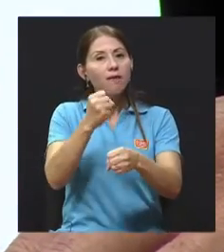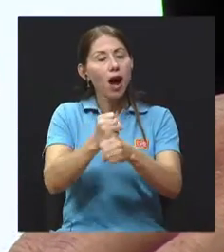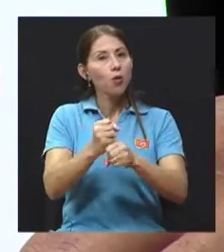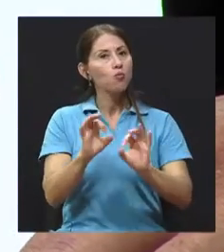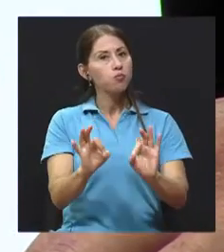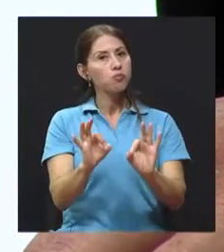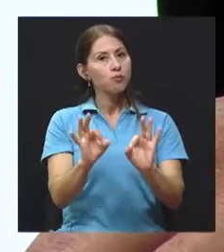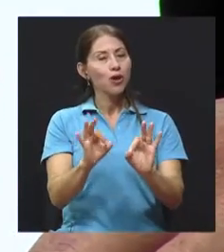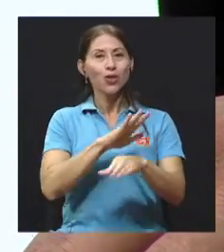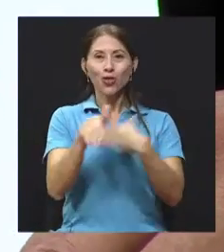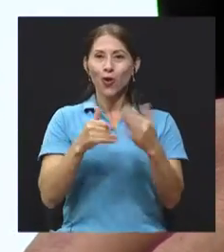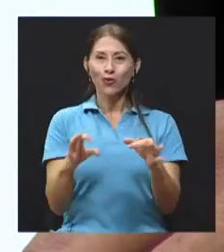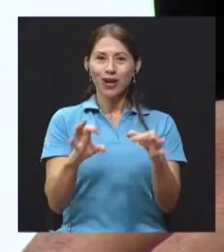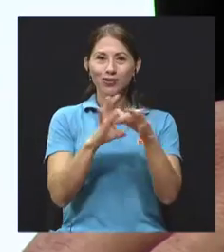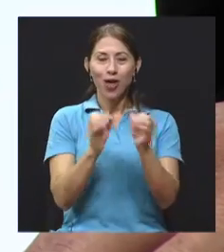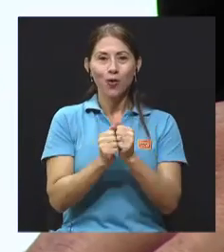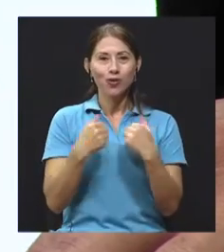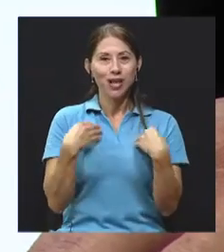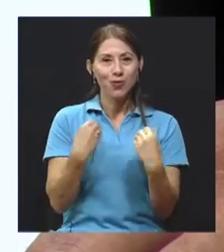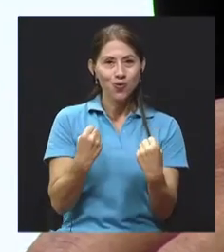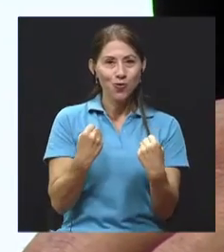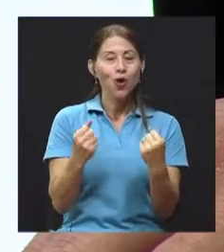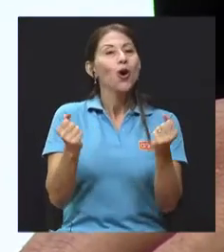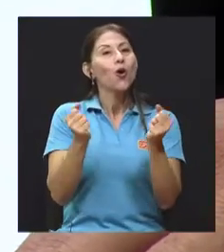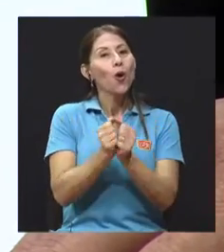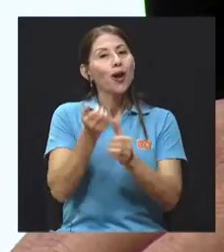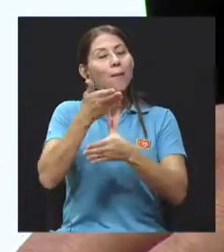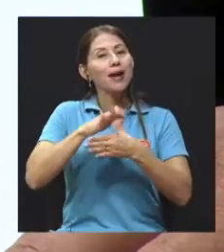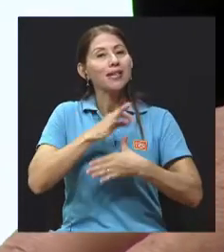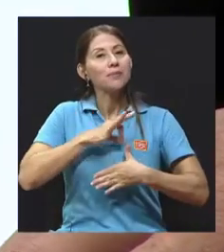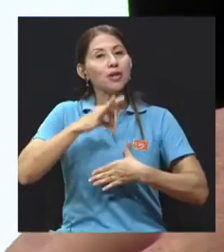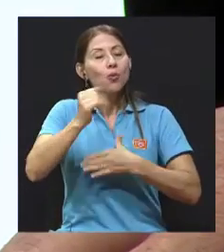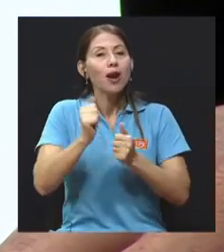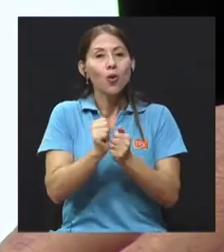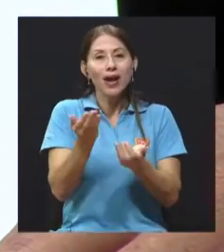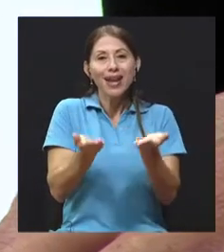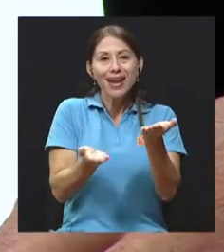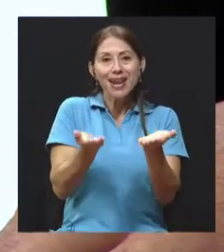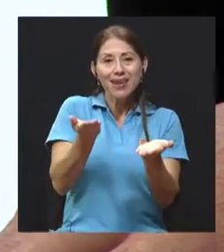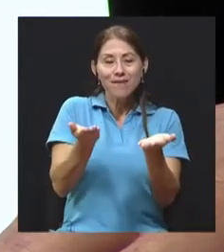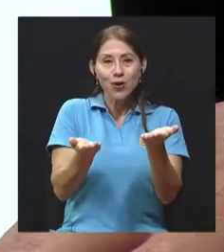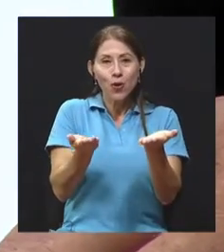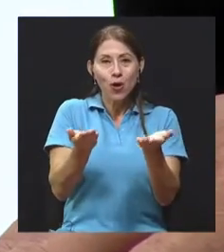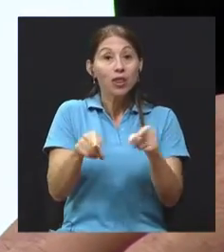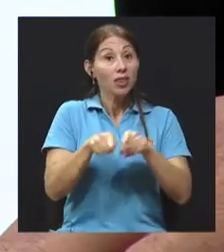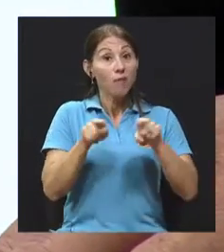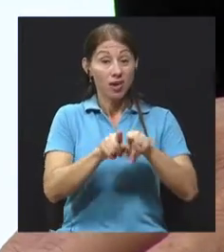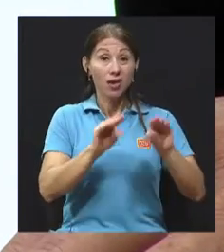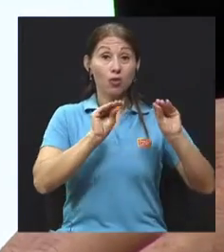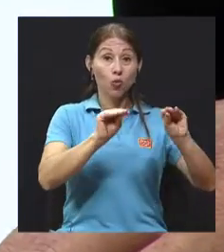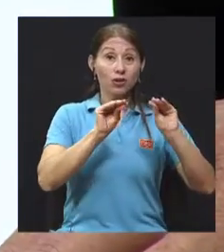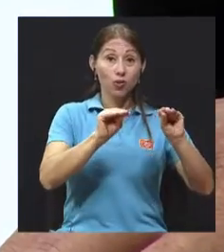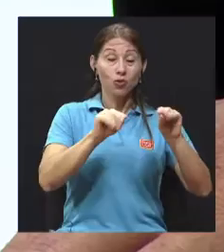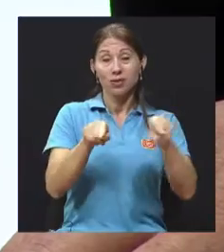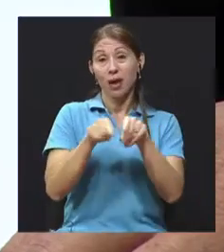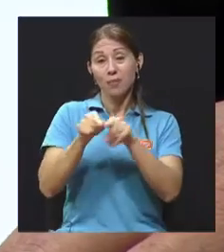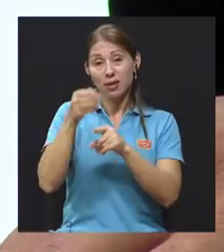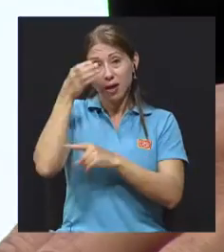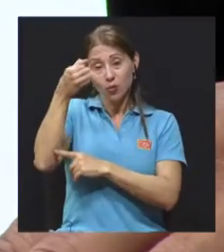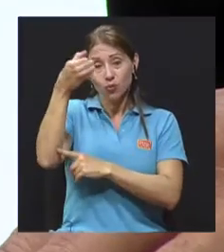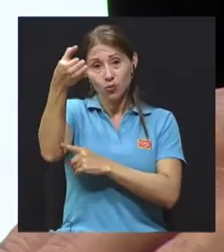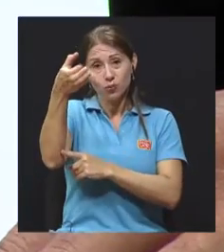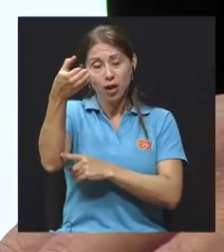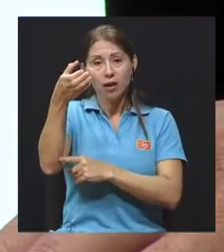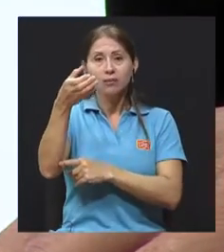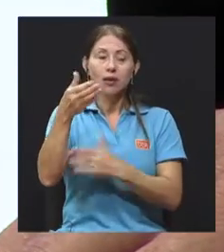parte espiritual y el equilibrio. También la educación y la parte cultural, eso es parte de la sociedad, que a veces la dejamos a un lado, pero hay que educar,